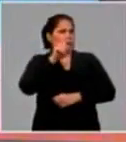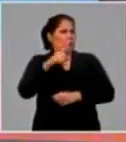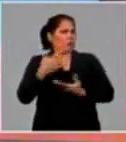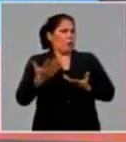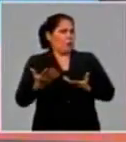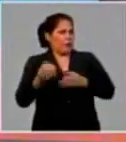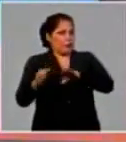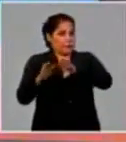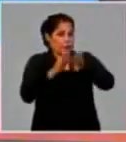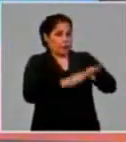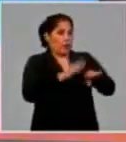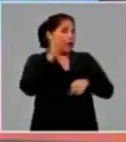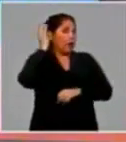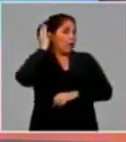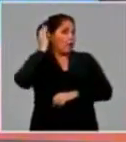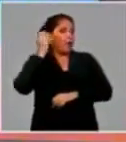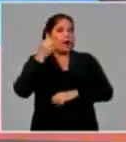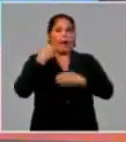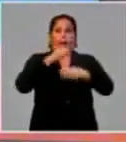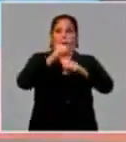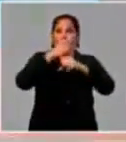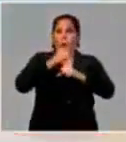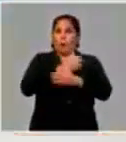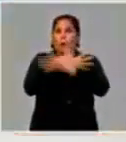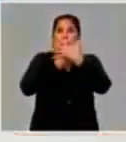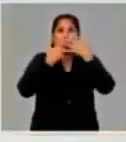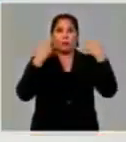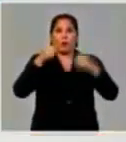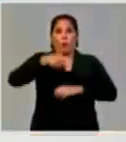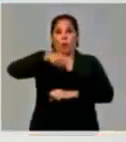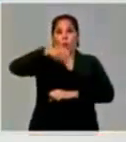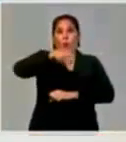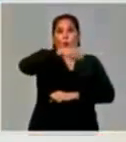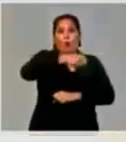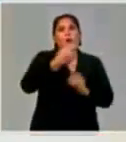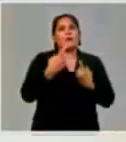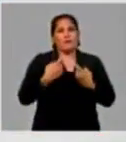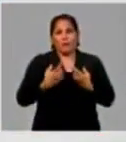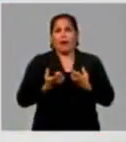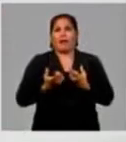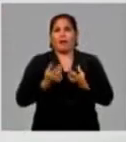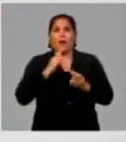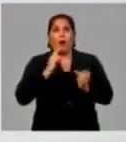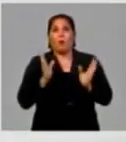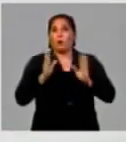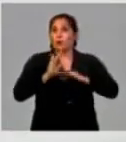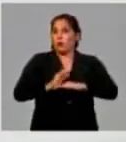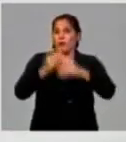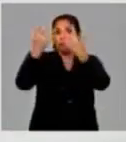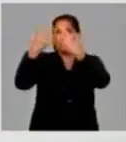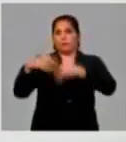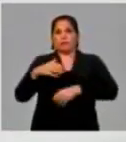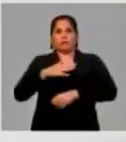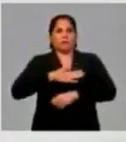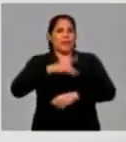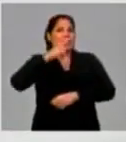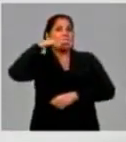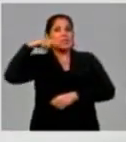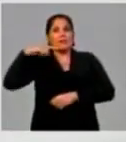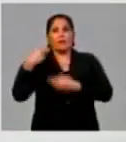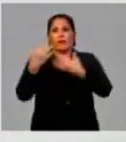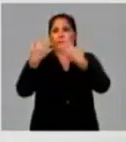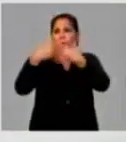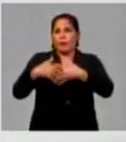Julia Juana, ¿y las escobas, cubos de agua que tanta falta hacen, dónde se fabrican además los cepillos de